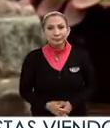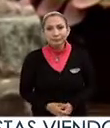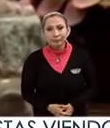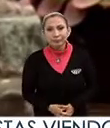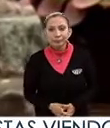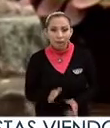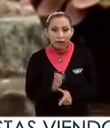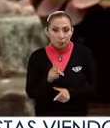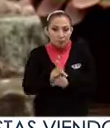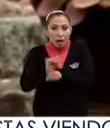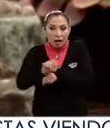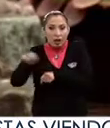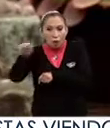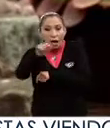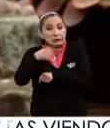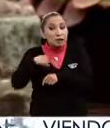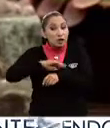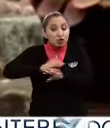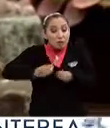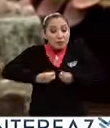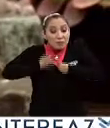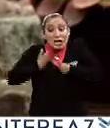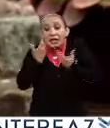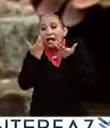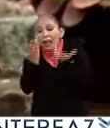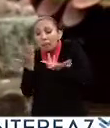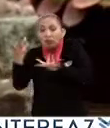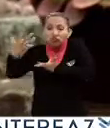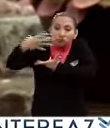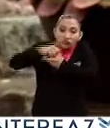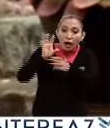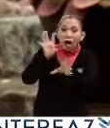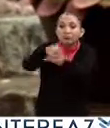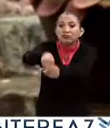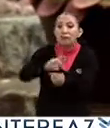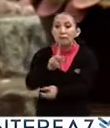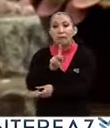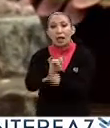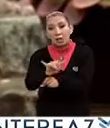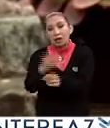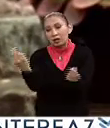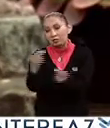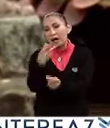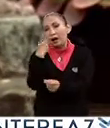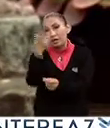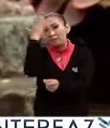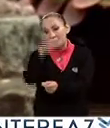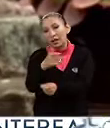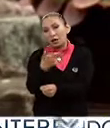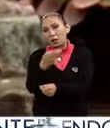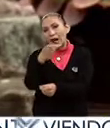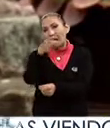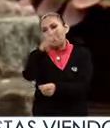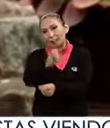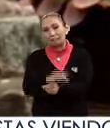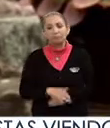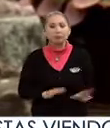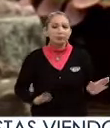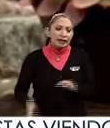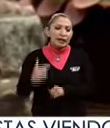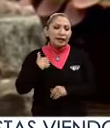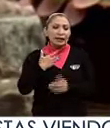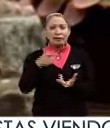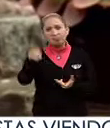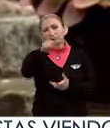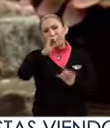en Paraguay si vamos a vivir y queremos integrarnos con los paraguayos necesitamos saber guaraní. Habitualmente